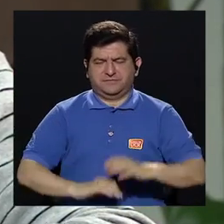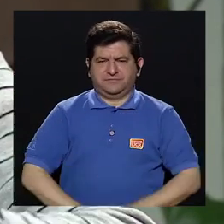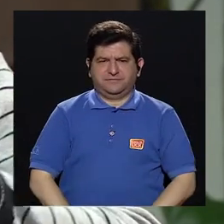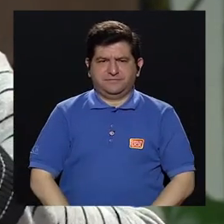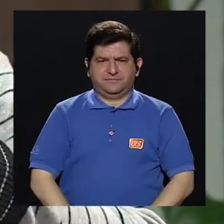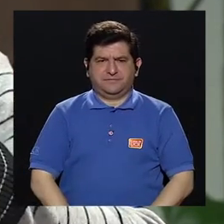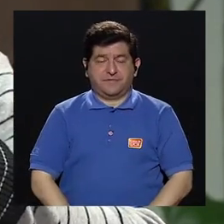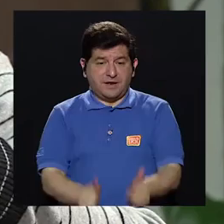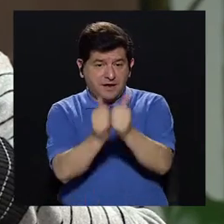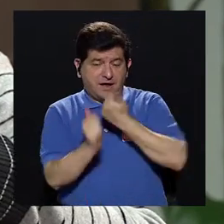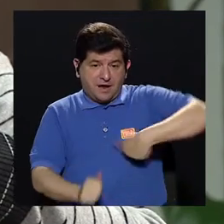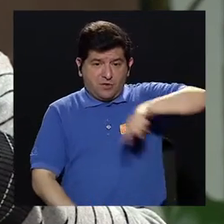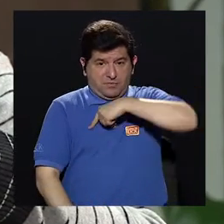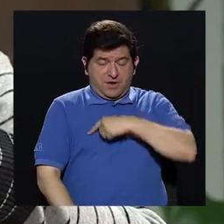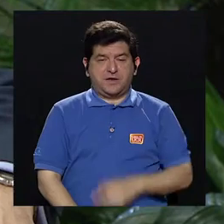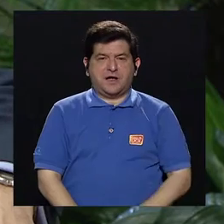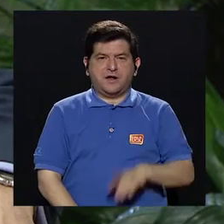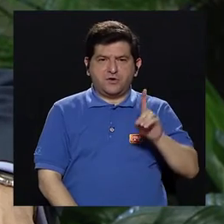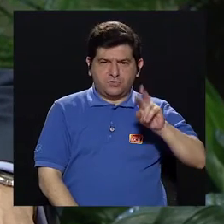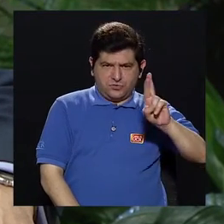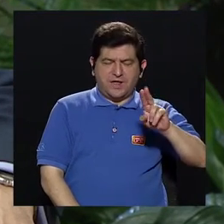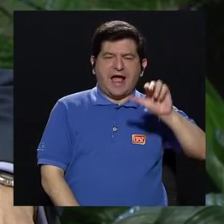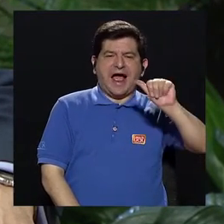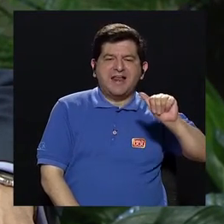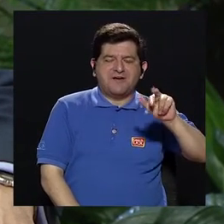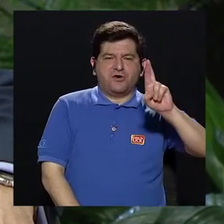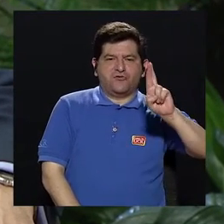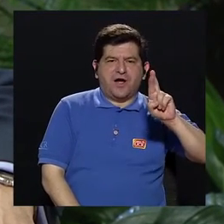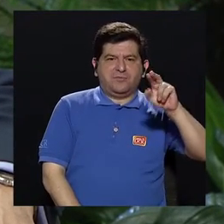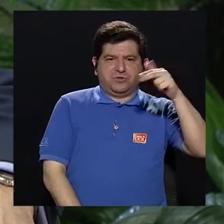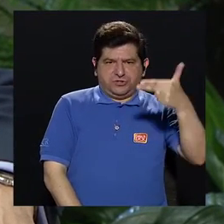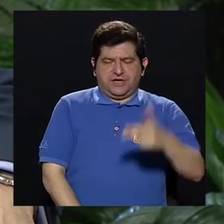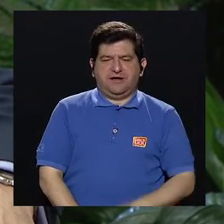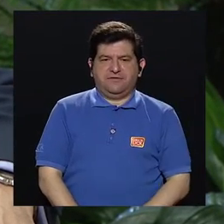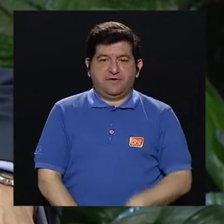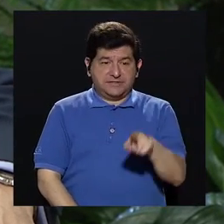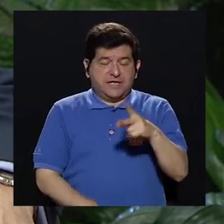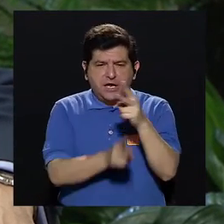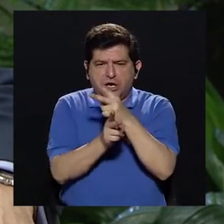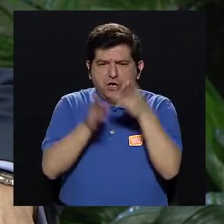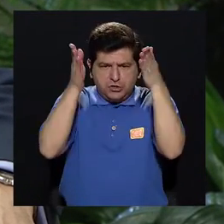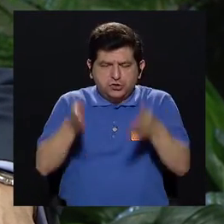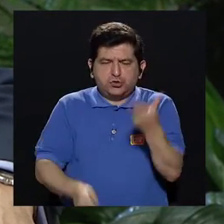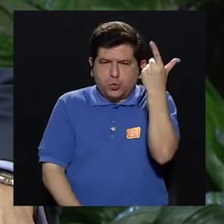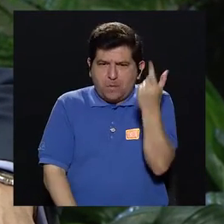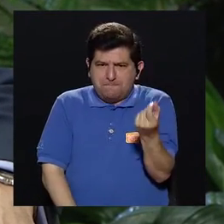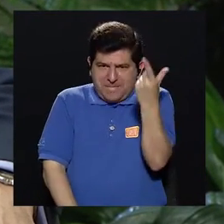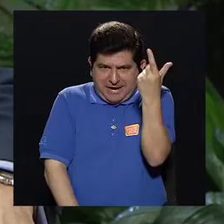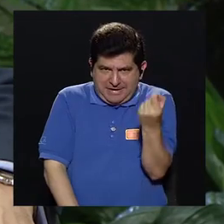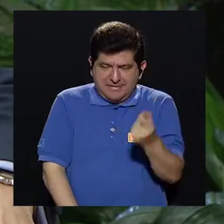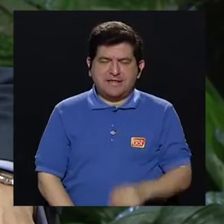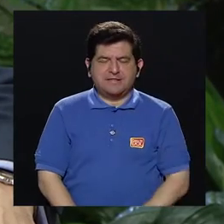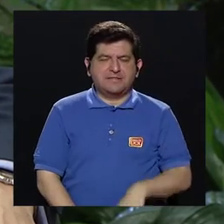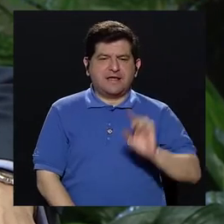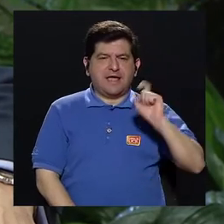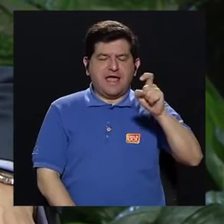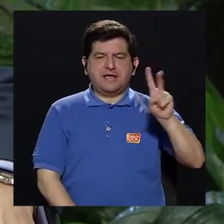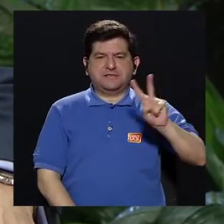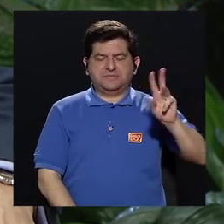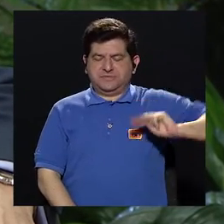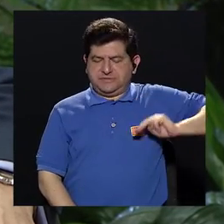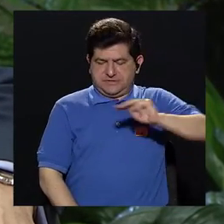mismas. Para esto nos acompaña el señor Álvaro Ramos Chávez, quien es superintendente de pensiones, ex